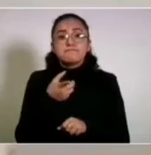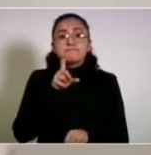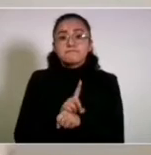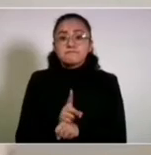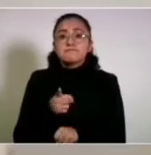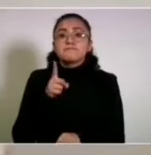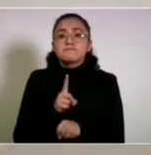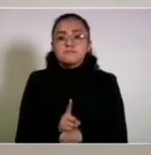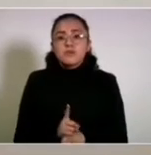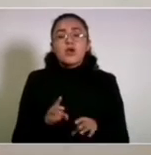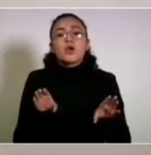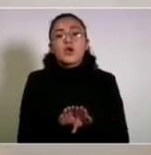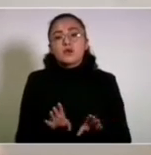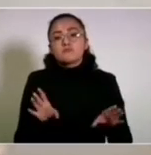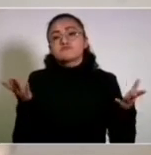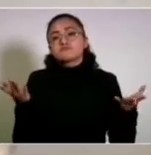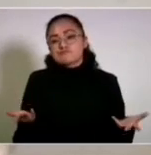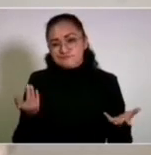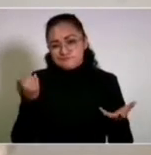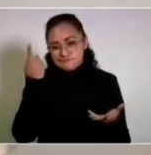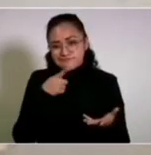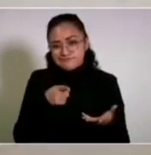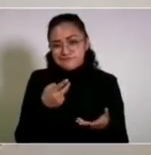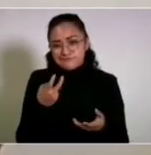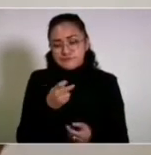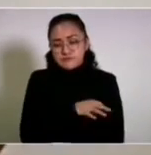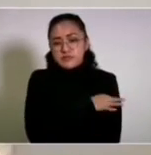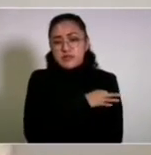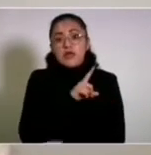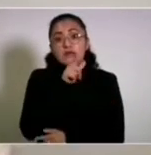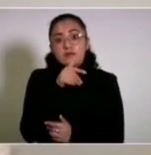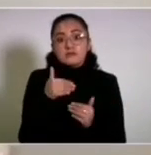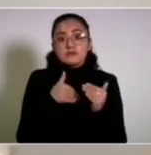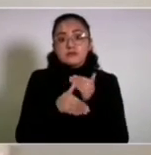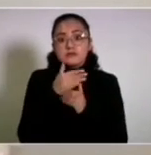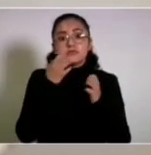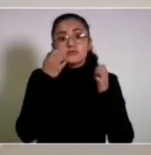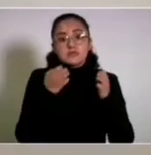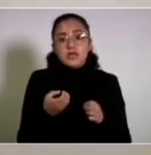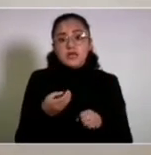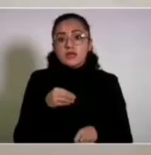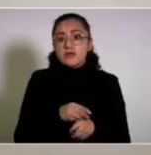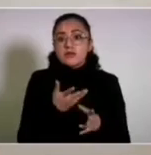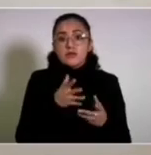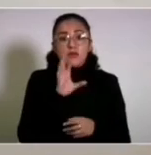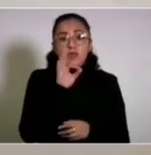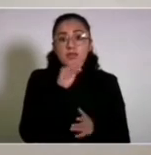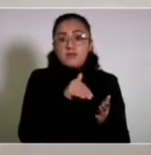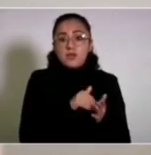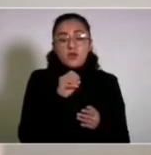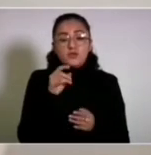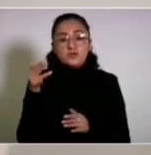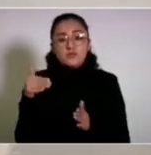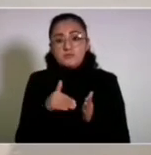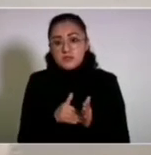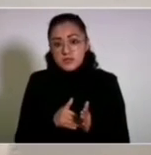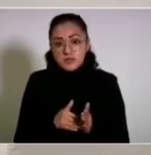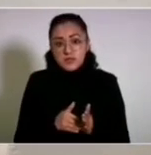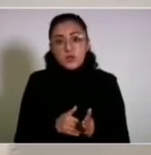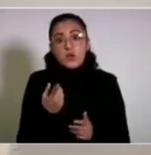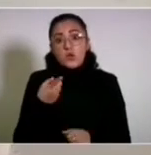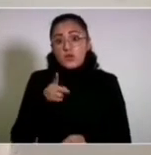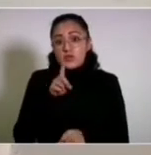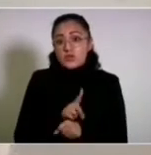día a día y va a llegar un momento, gobernador, en que vamos a tener que estar aplicando entre 40 mil o 50 mil